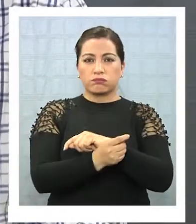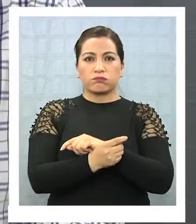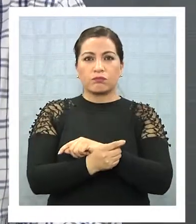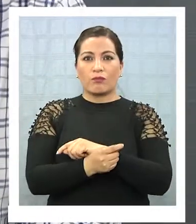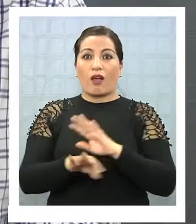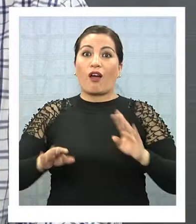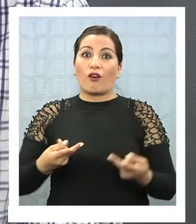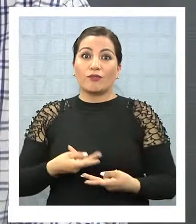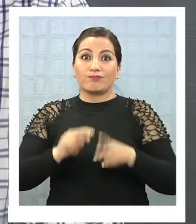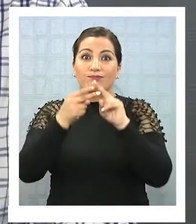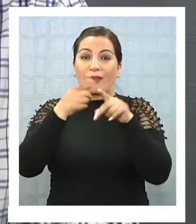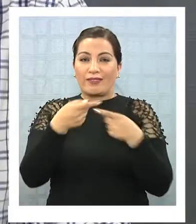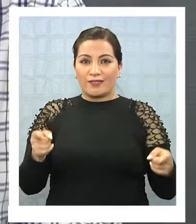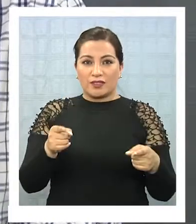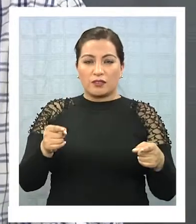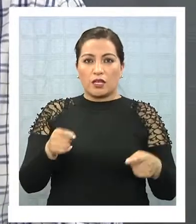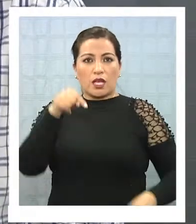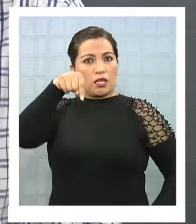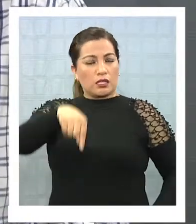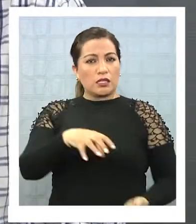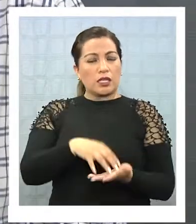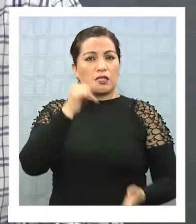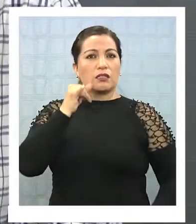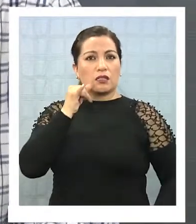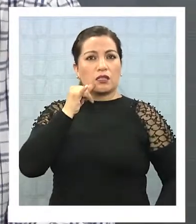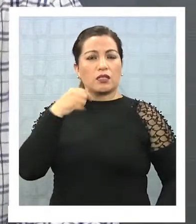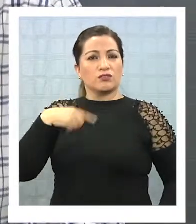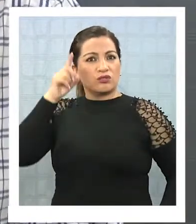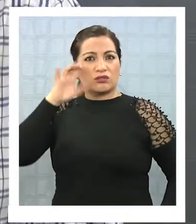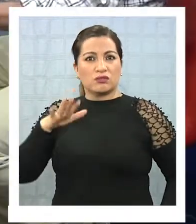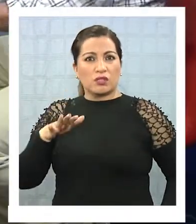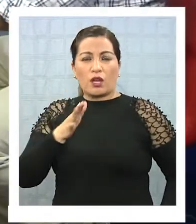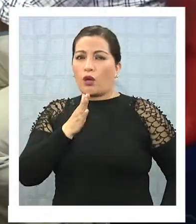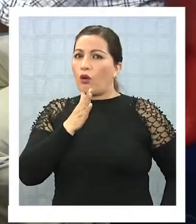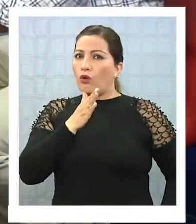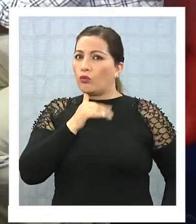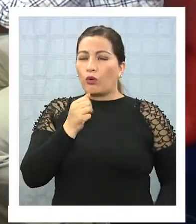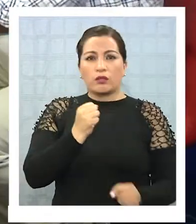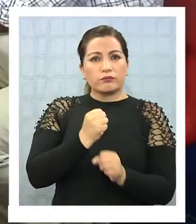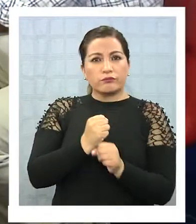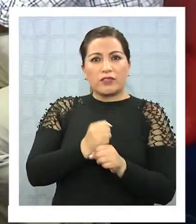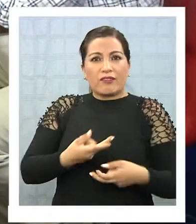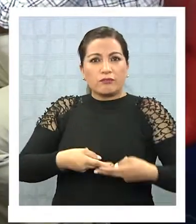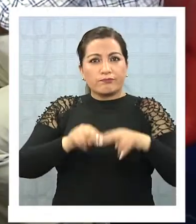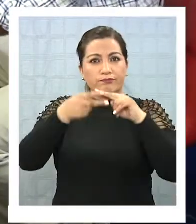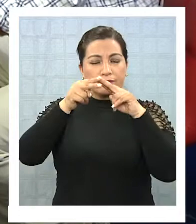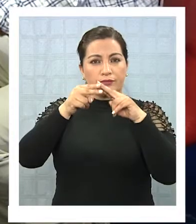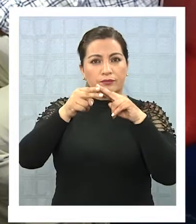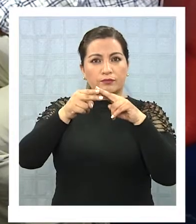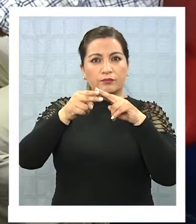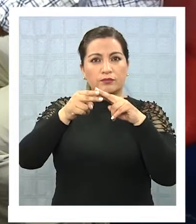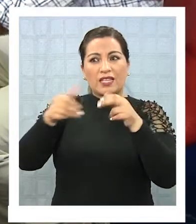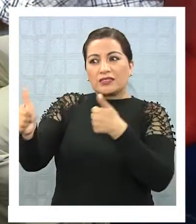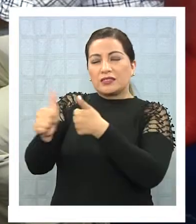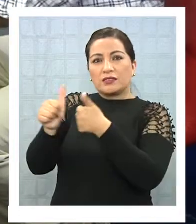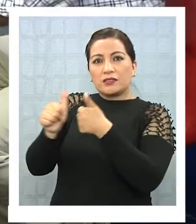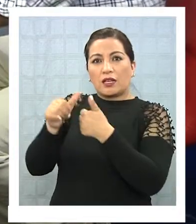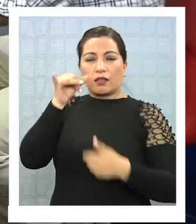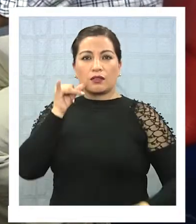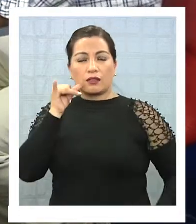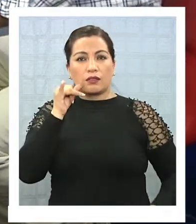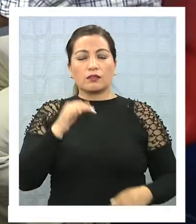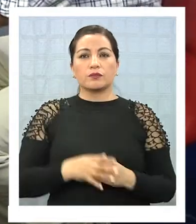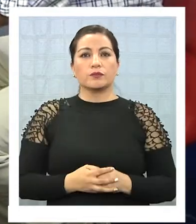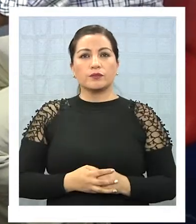es lo que era. Pero, por ejemplo, acá nosotros, hasta donde yo sé, no tenemos ninguna obra, digamos, de infraestructura en el borde costero de la región.